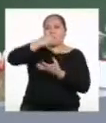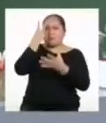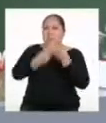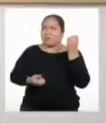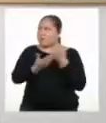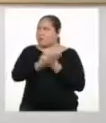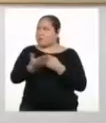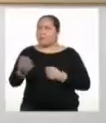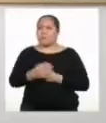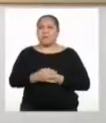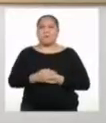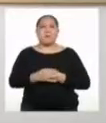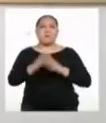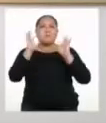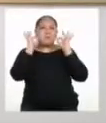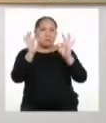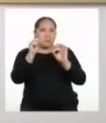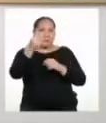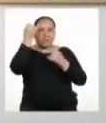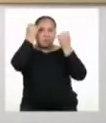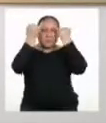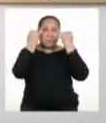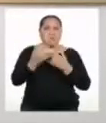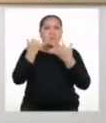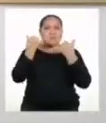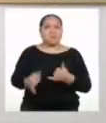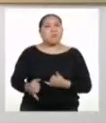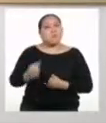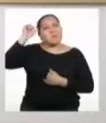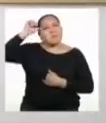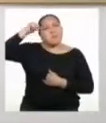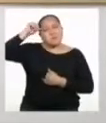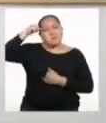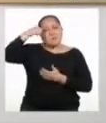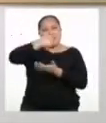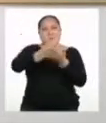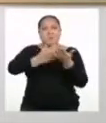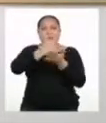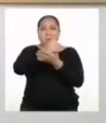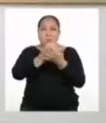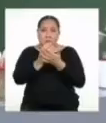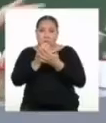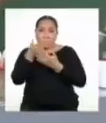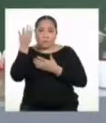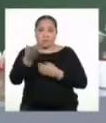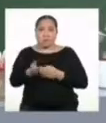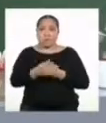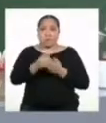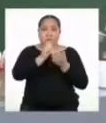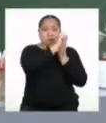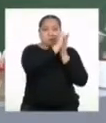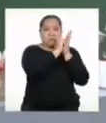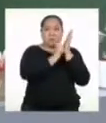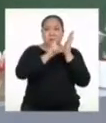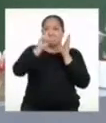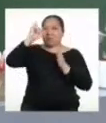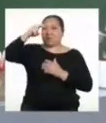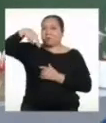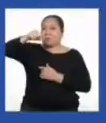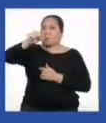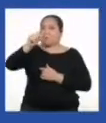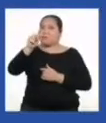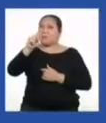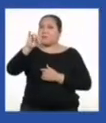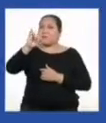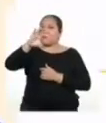cosas estaría bien. Excelente propuesta. ¿Ahora te parece si recordamos las partes del texto instructivo? ¡Adelante con eso, profesora